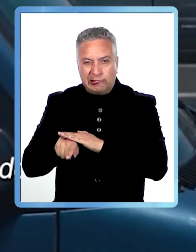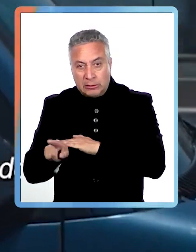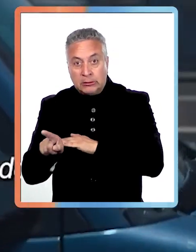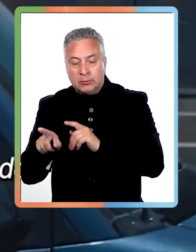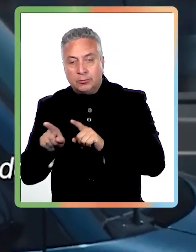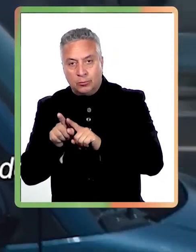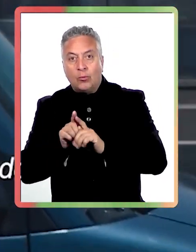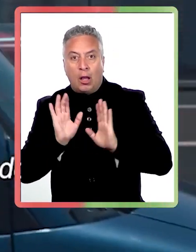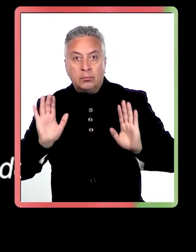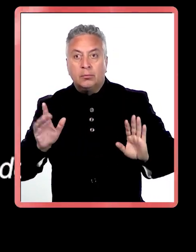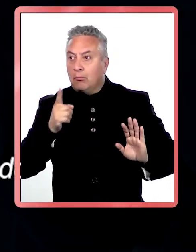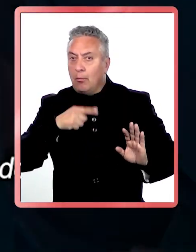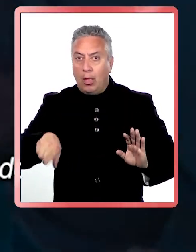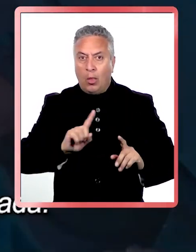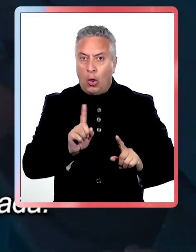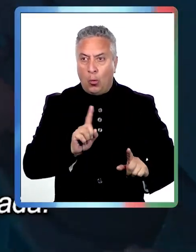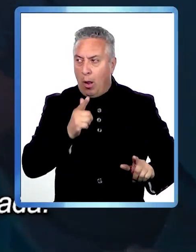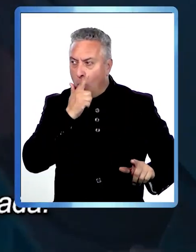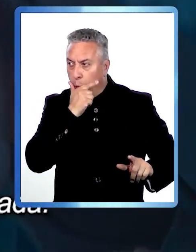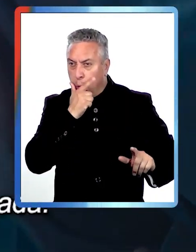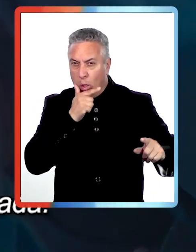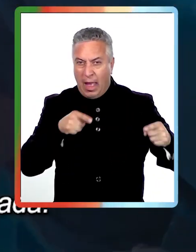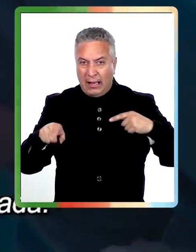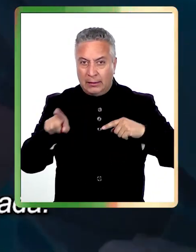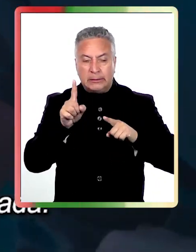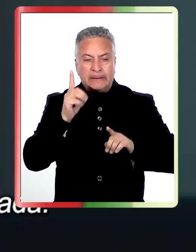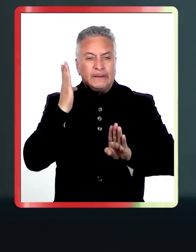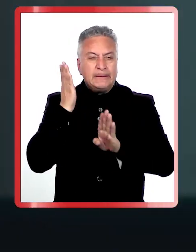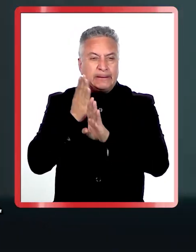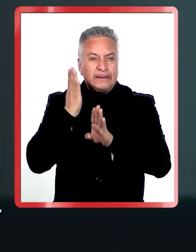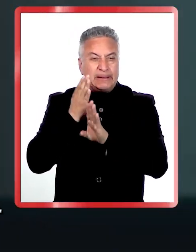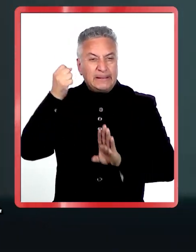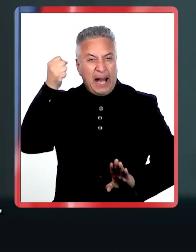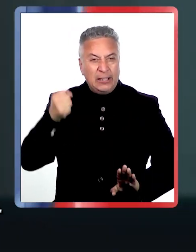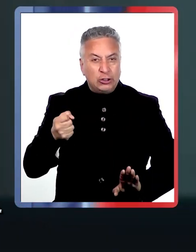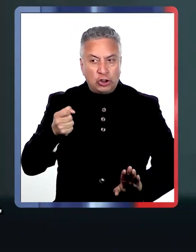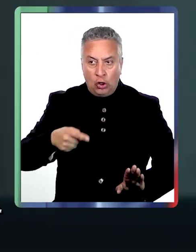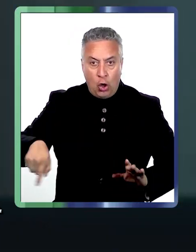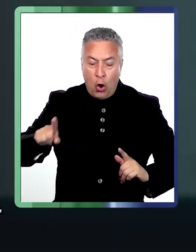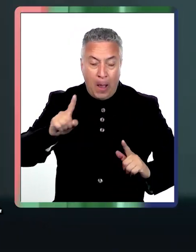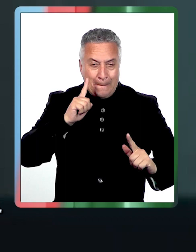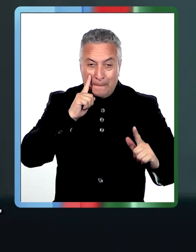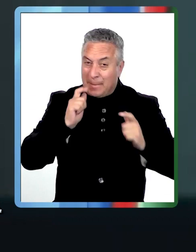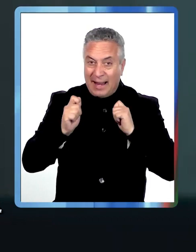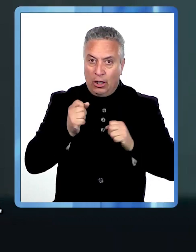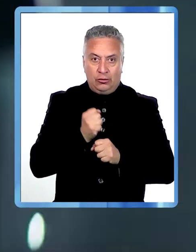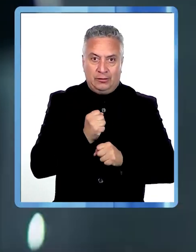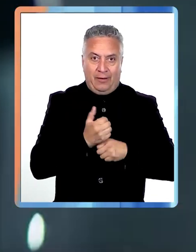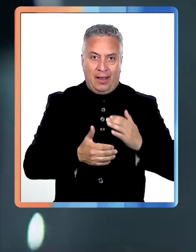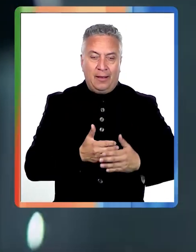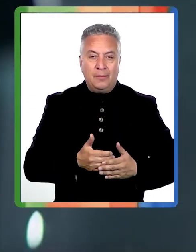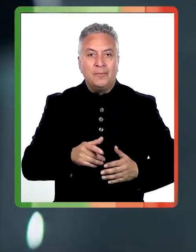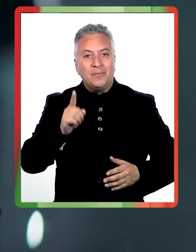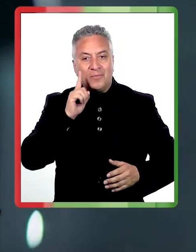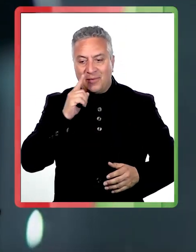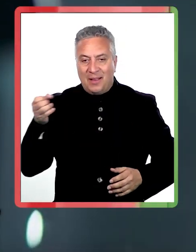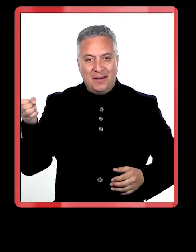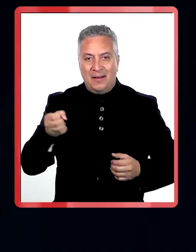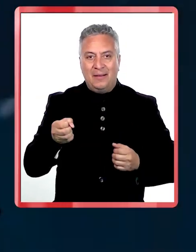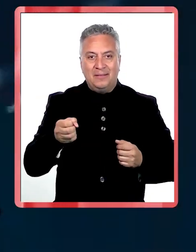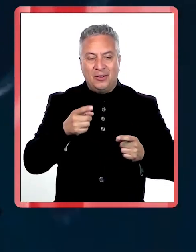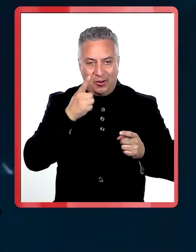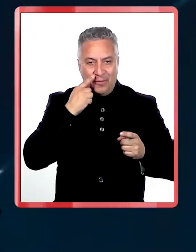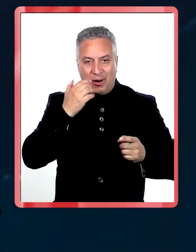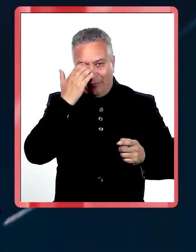tipo de relatos, nadie es de fiar y una traición interna pondrá en peligro toda la operación. Protagonizada por Pablo Cerda,